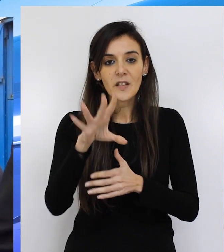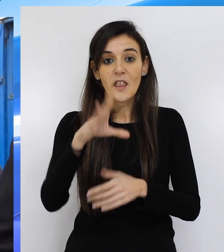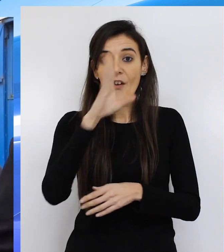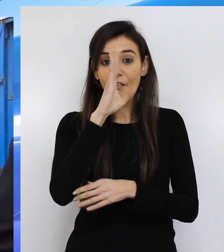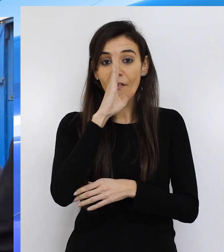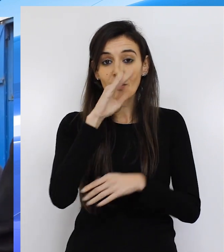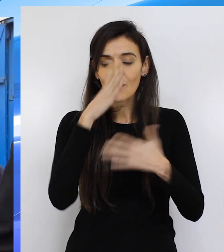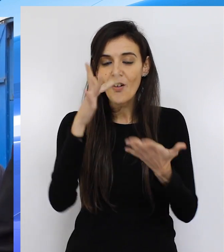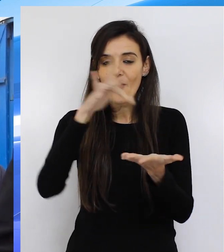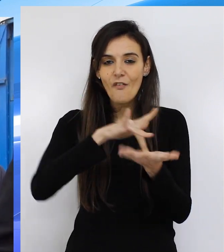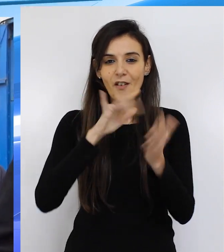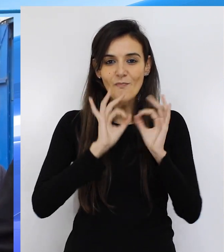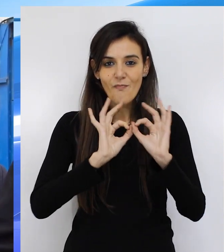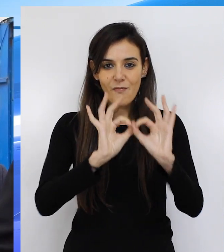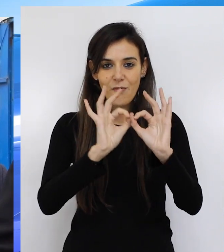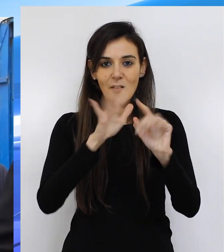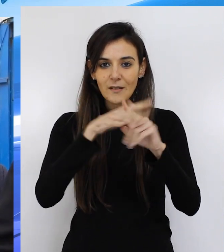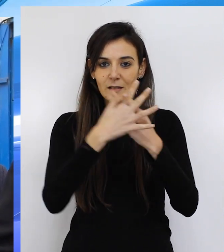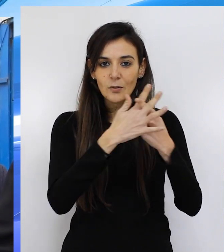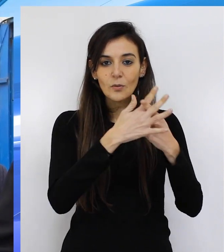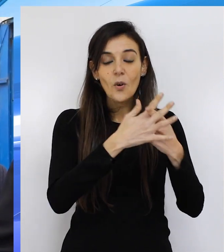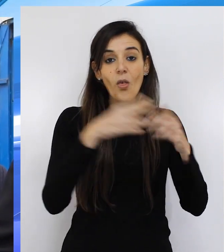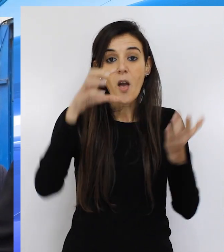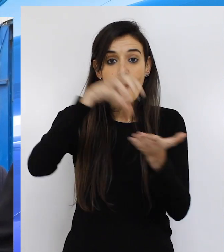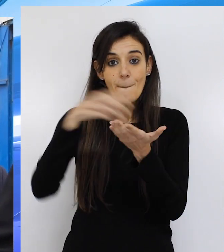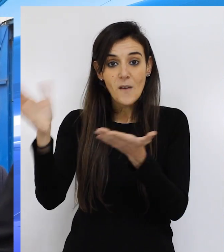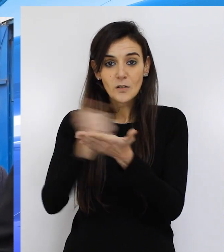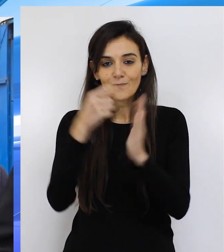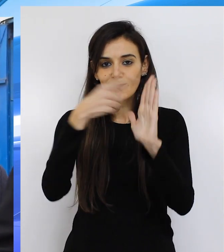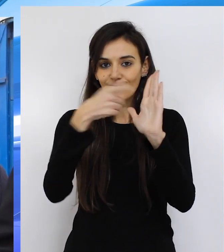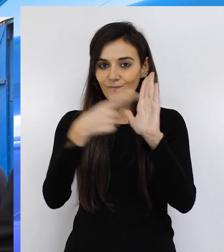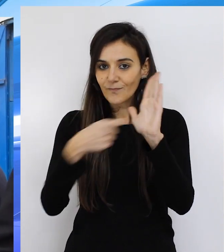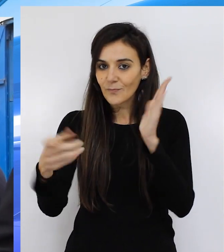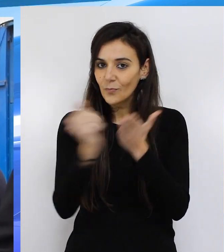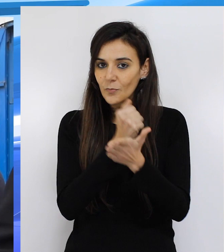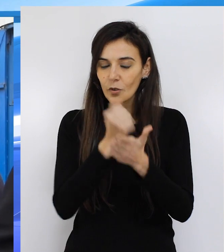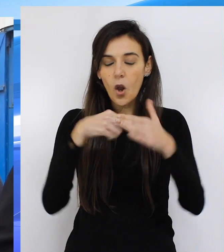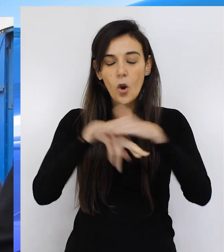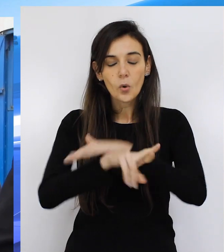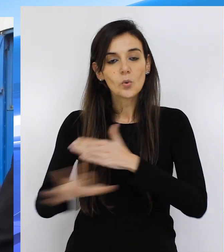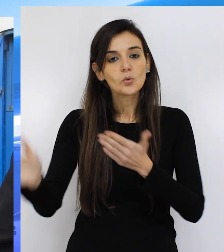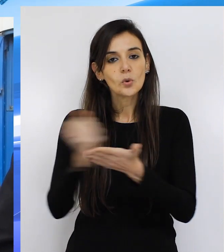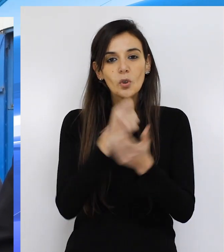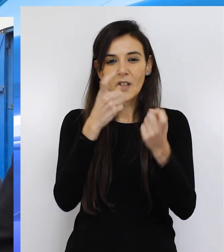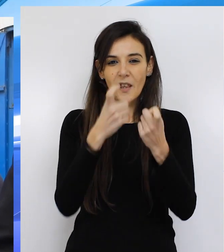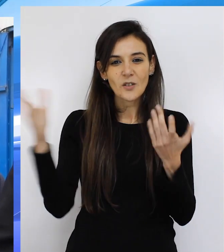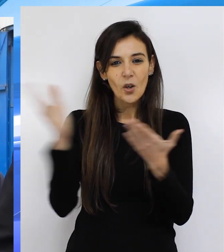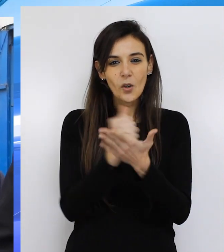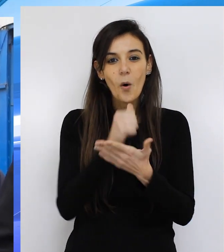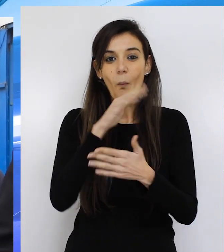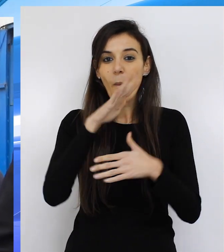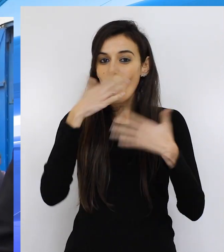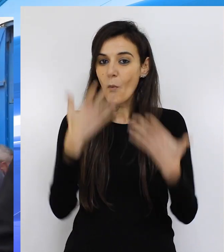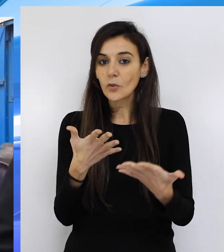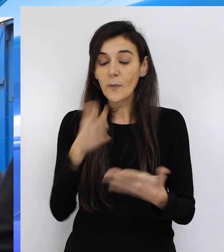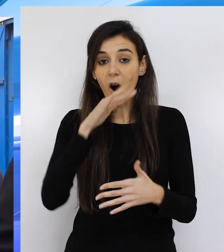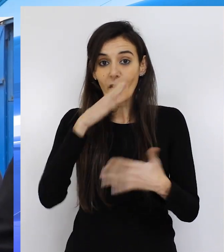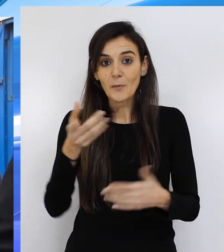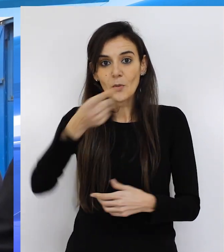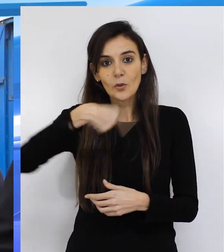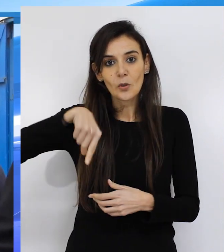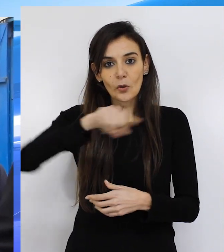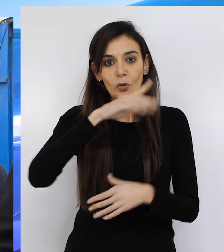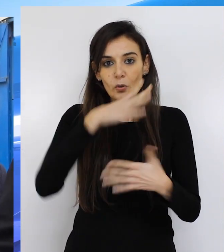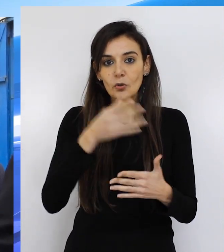son las fechas que se manejan con cada una de las entidades para producir la desescalada de los recursos que son necesarios, puesto que ya no tenemos